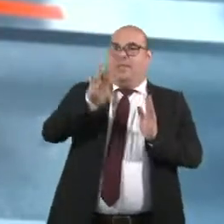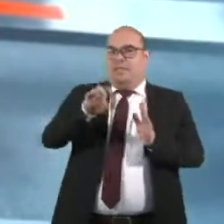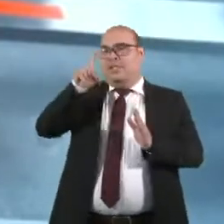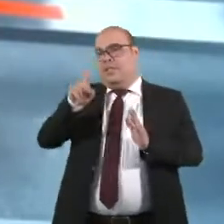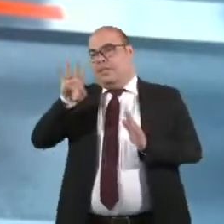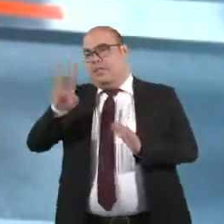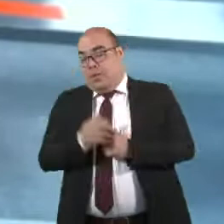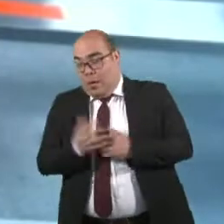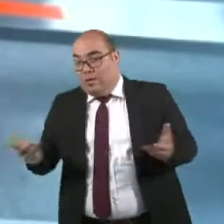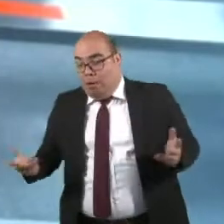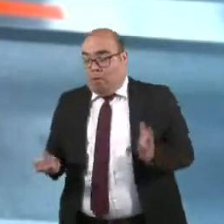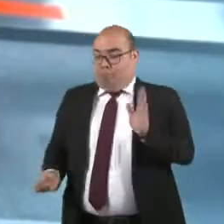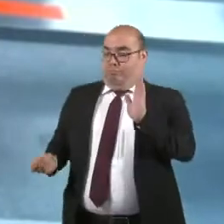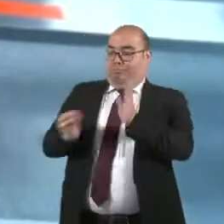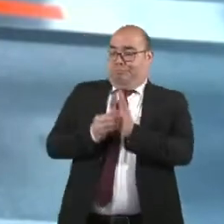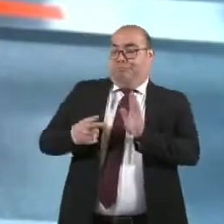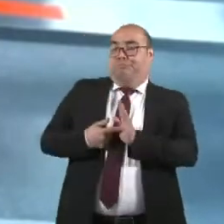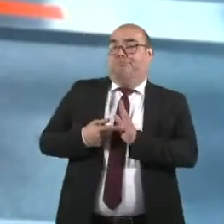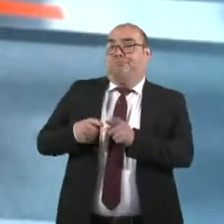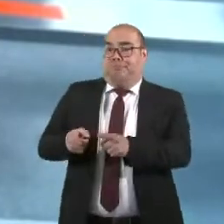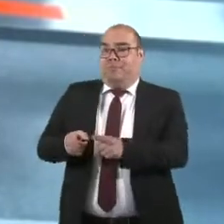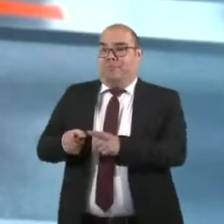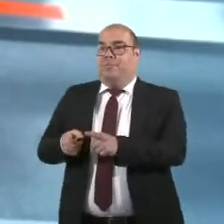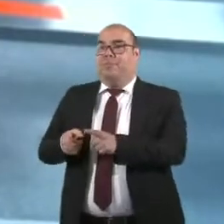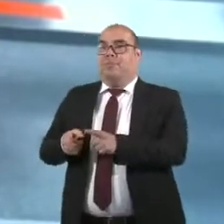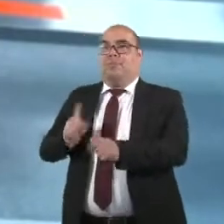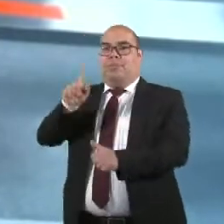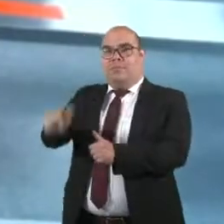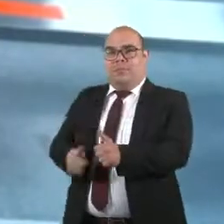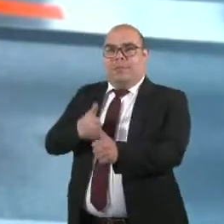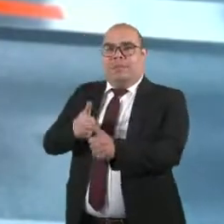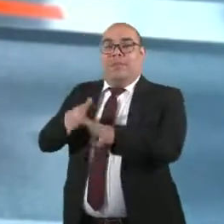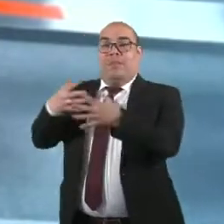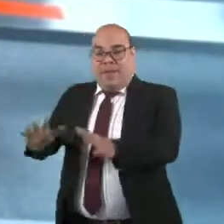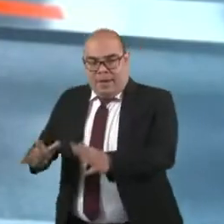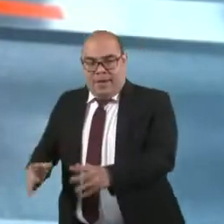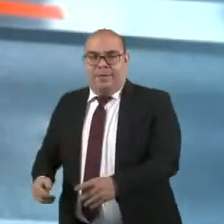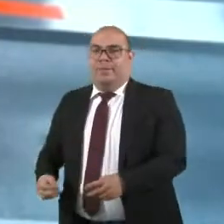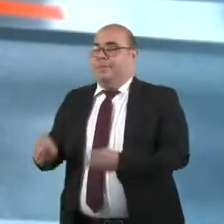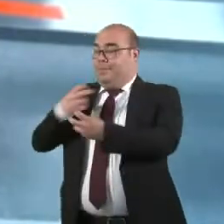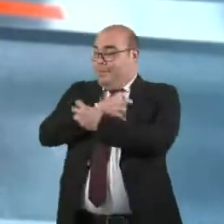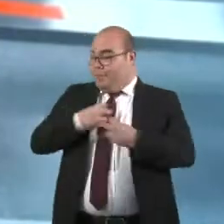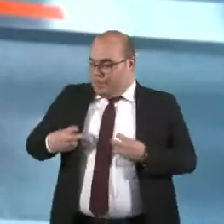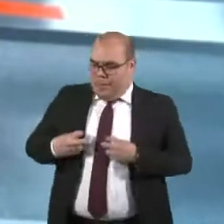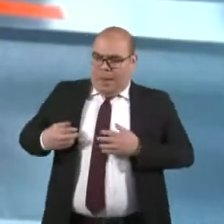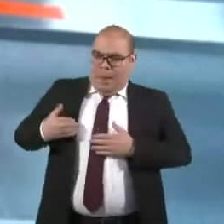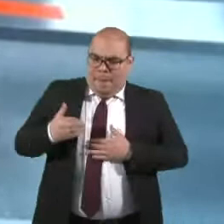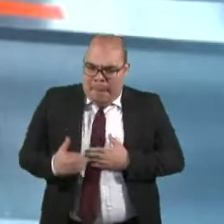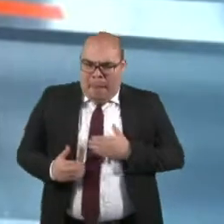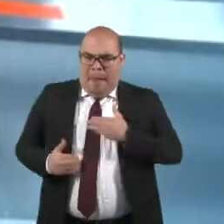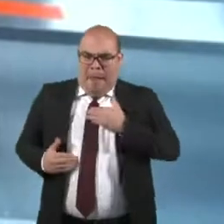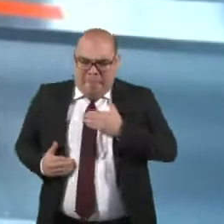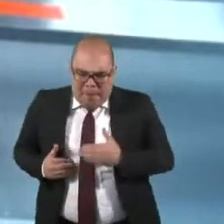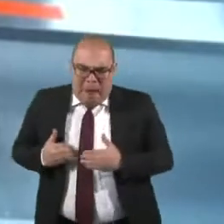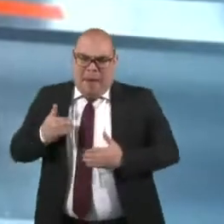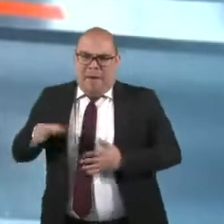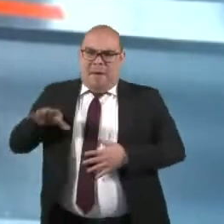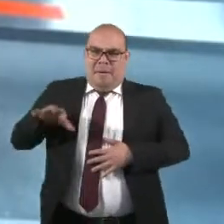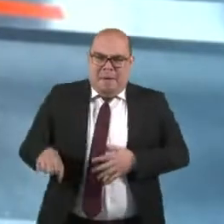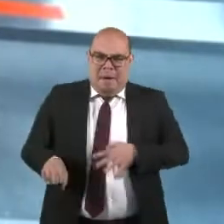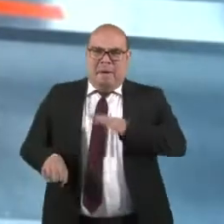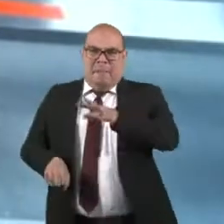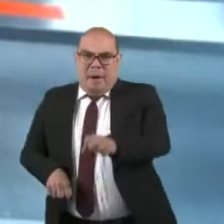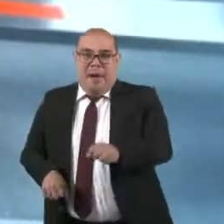Así aparece. Así que luego, cuando la guerrilla empieza a adquirir más poder, más dominio en las diferentes zonas, el Estado,